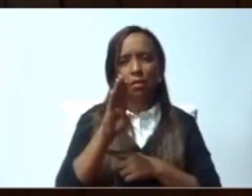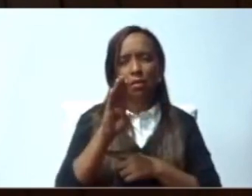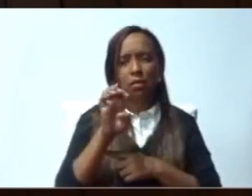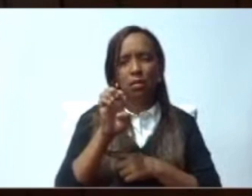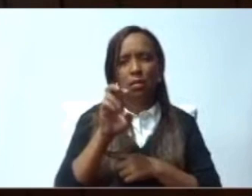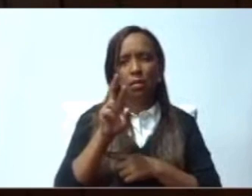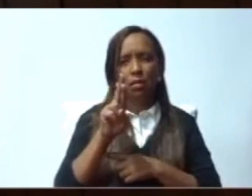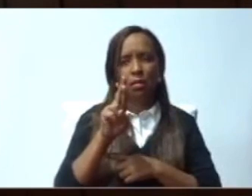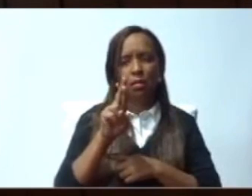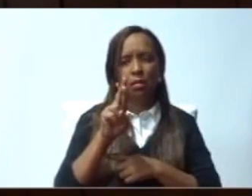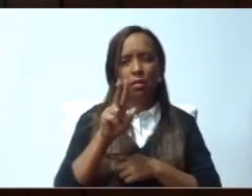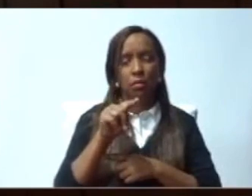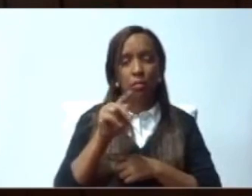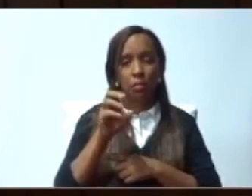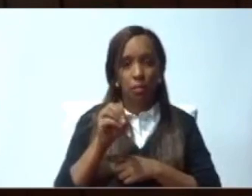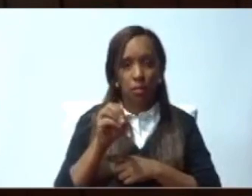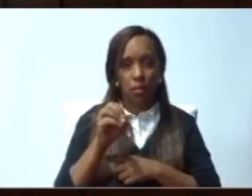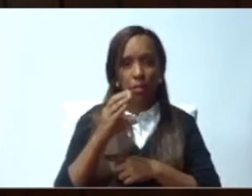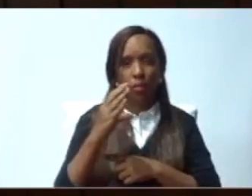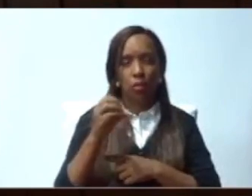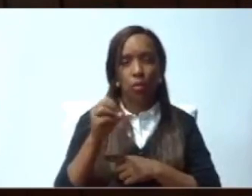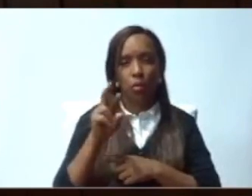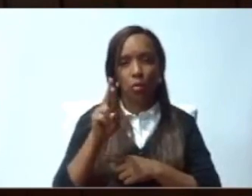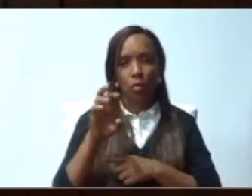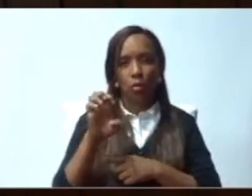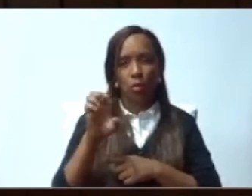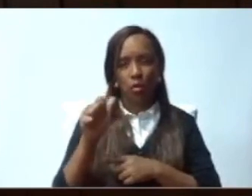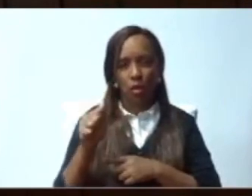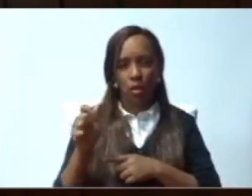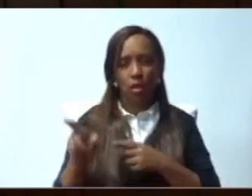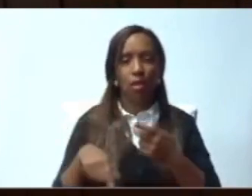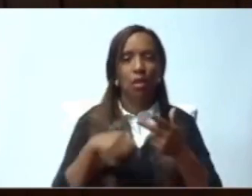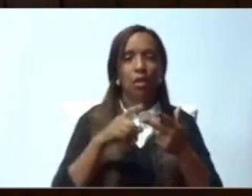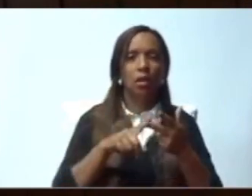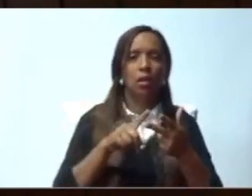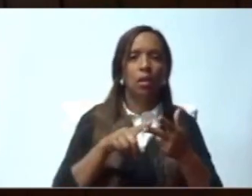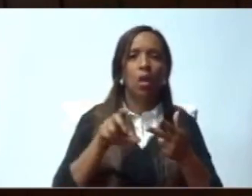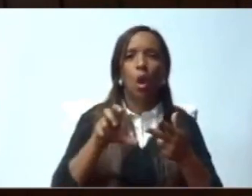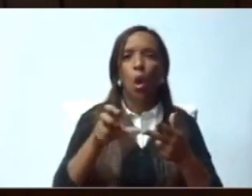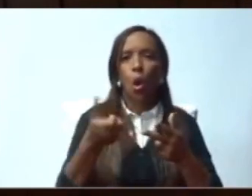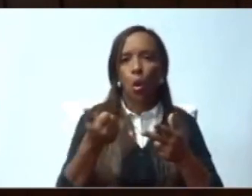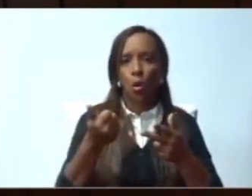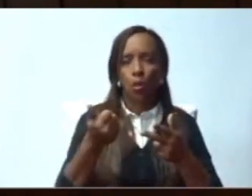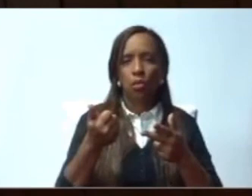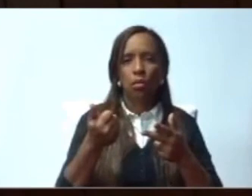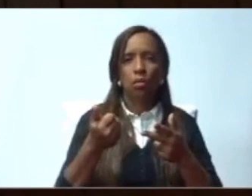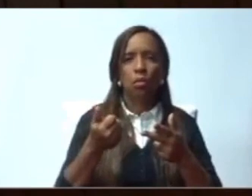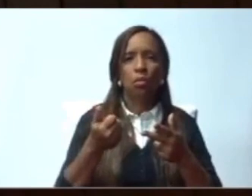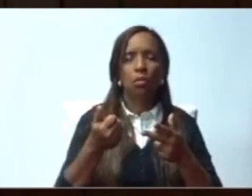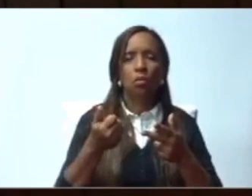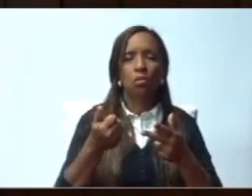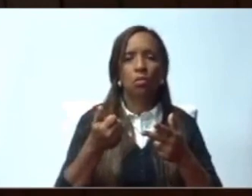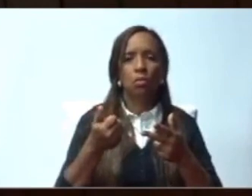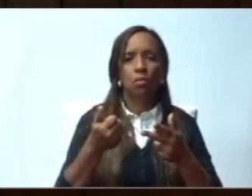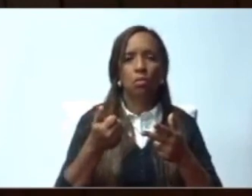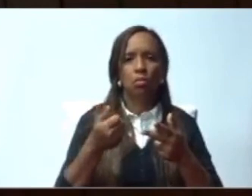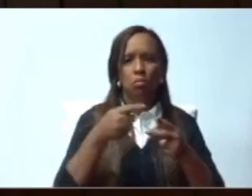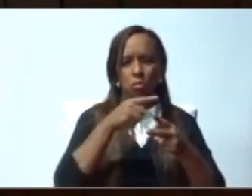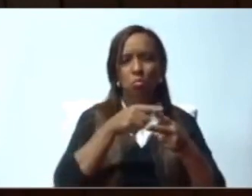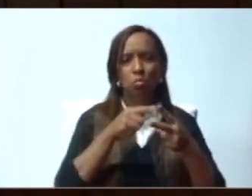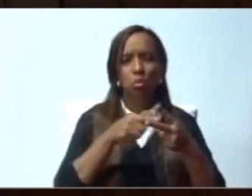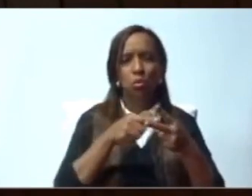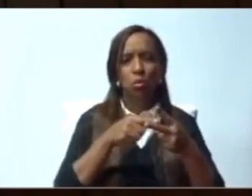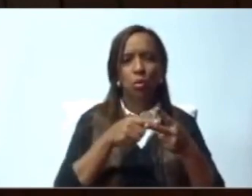en el dispositivo segundo como reconocimiento póstum. Y agregar a la vez los nombres